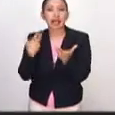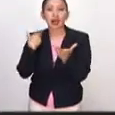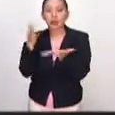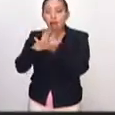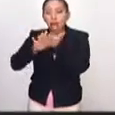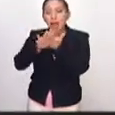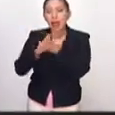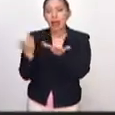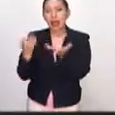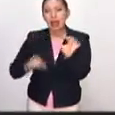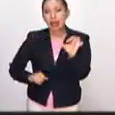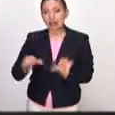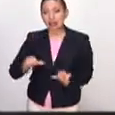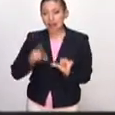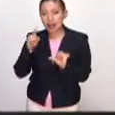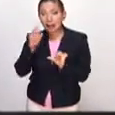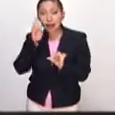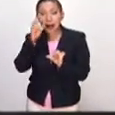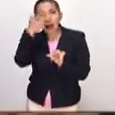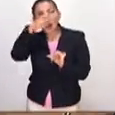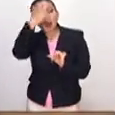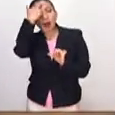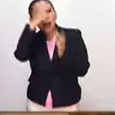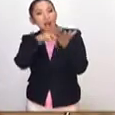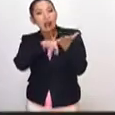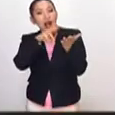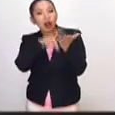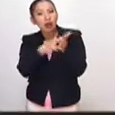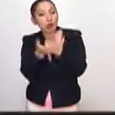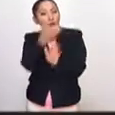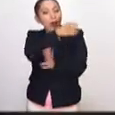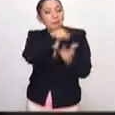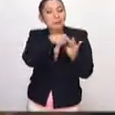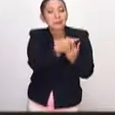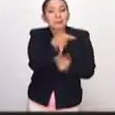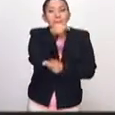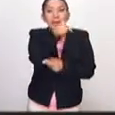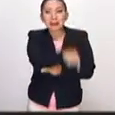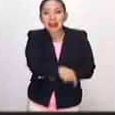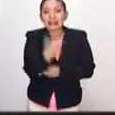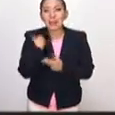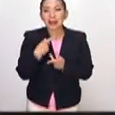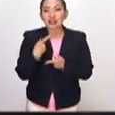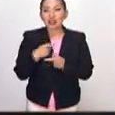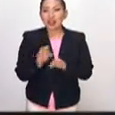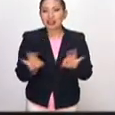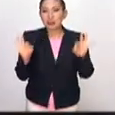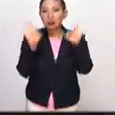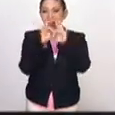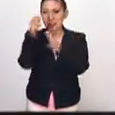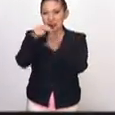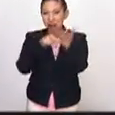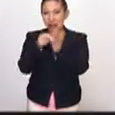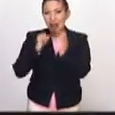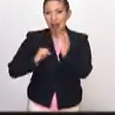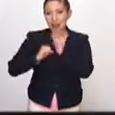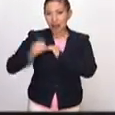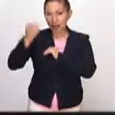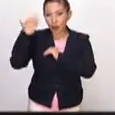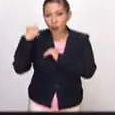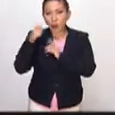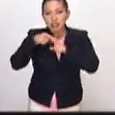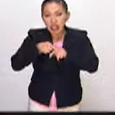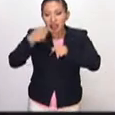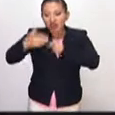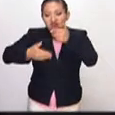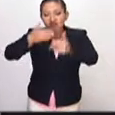que nos llevan de nueva cuenta los valores de este origen, de estos grandes íconos. Grandes íconos que siguen reverberando en